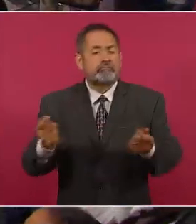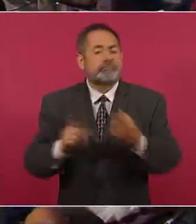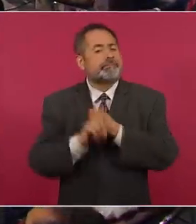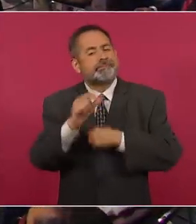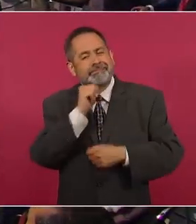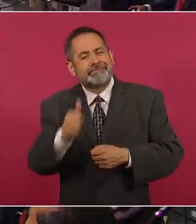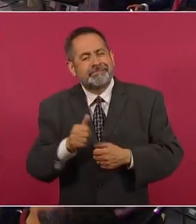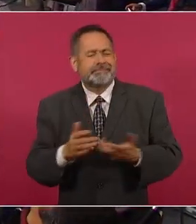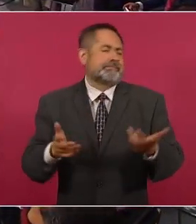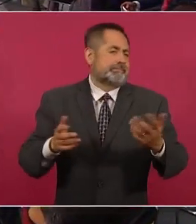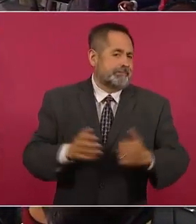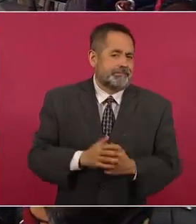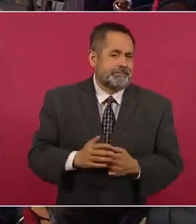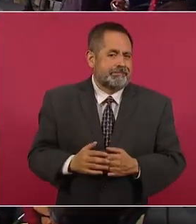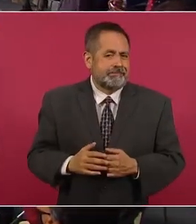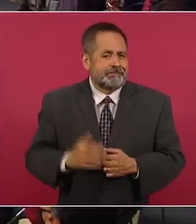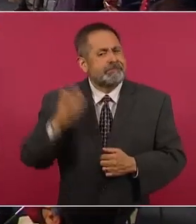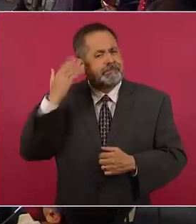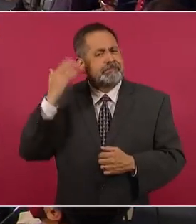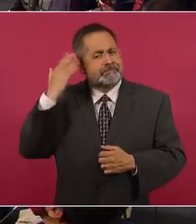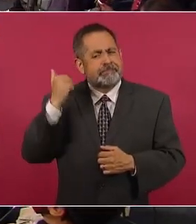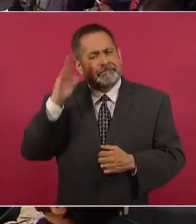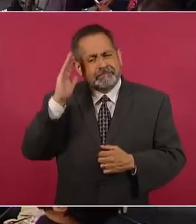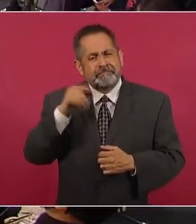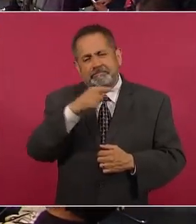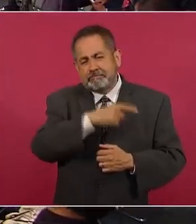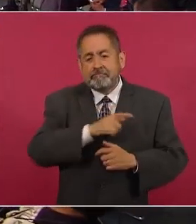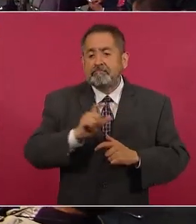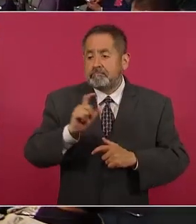Todo era así, claro,